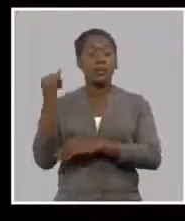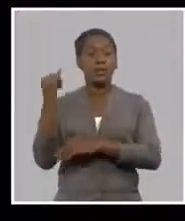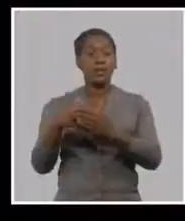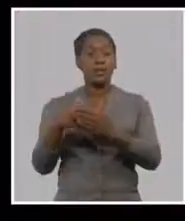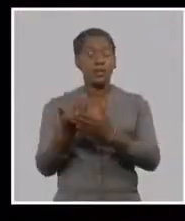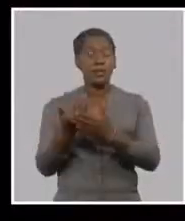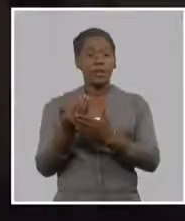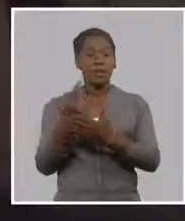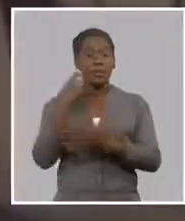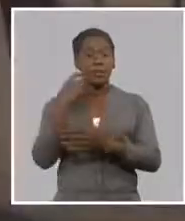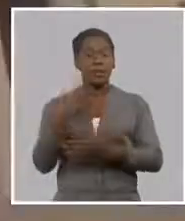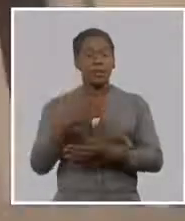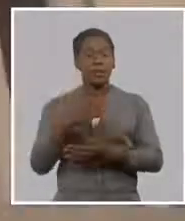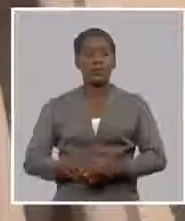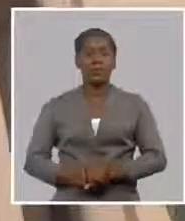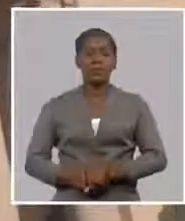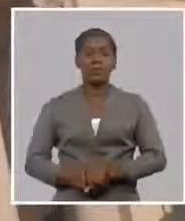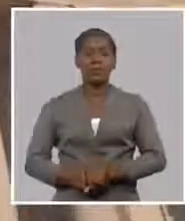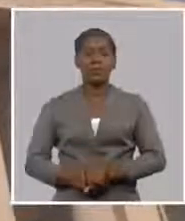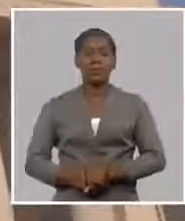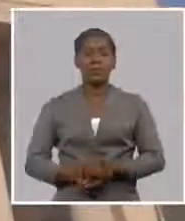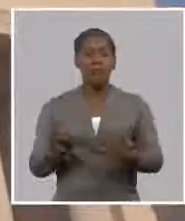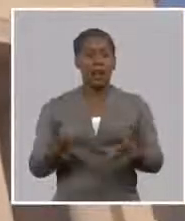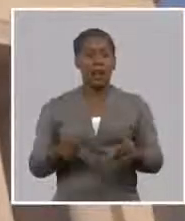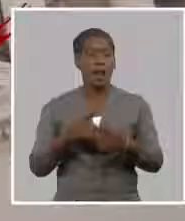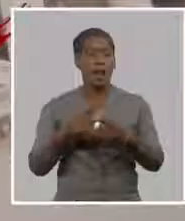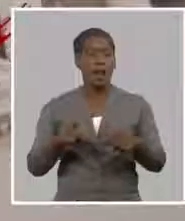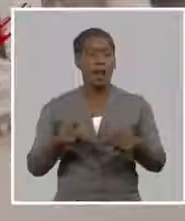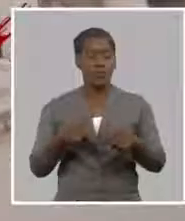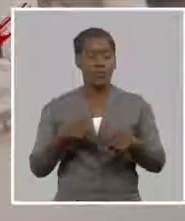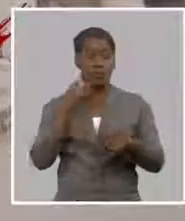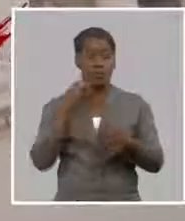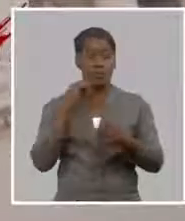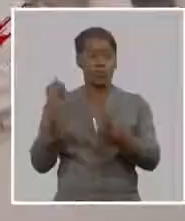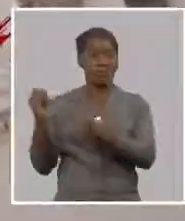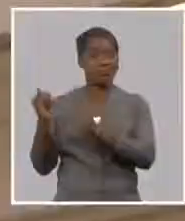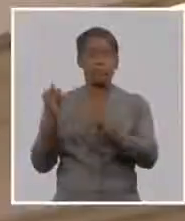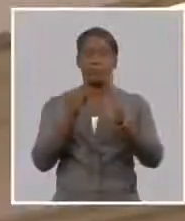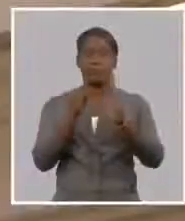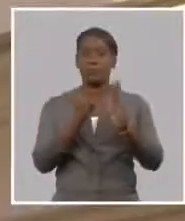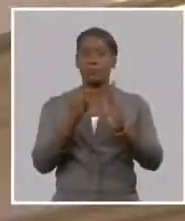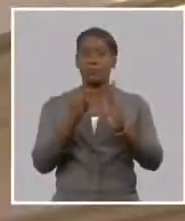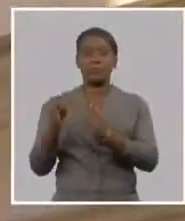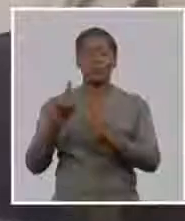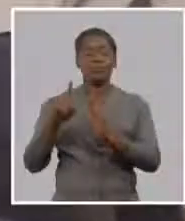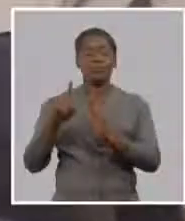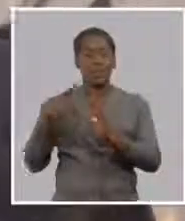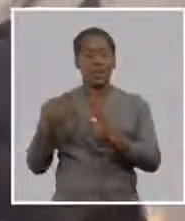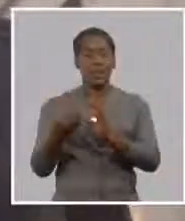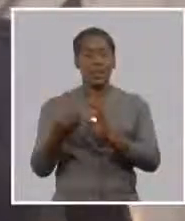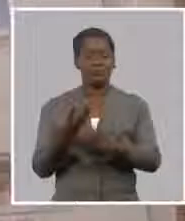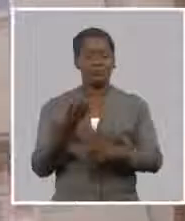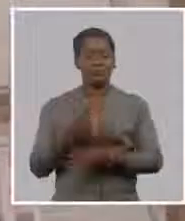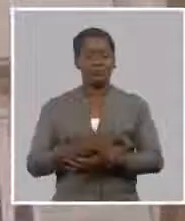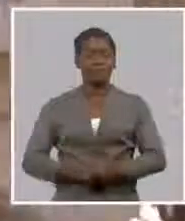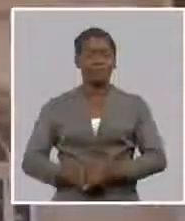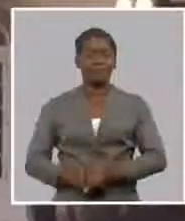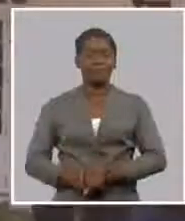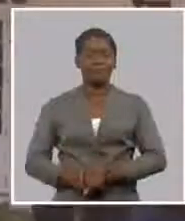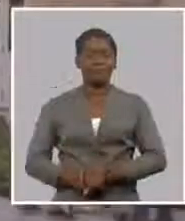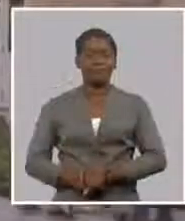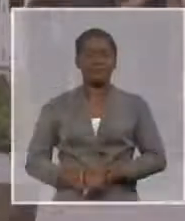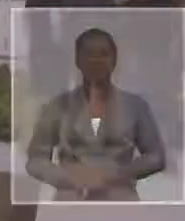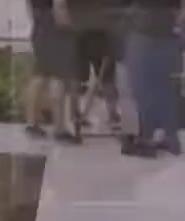César López y talentos cubanos en este video en este making of del video que mañana se estrena por el Día Mundial del Jazz buenas noches